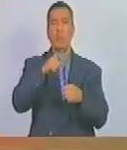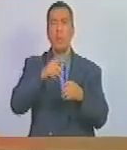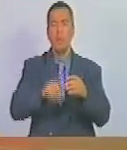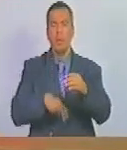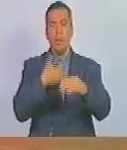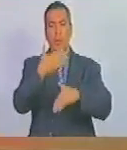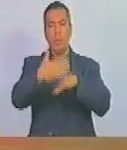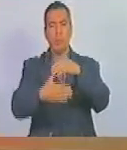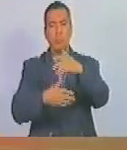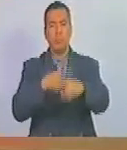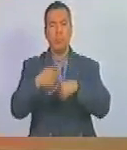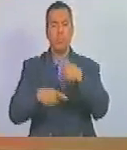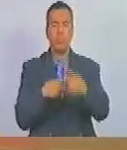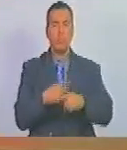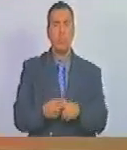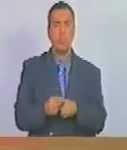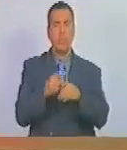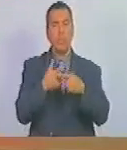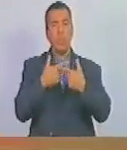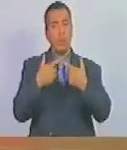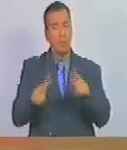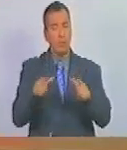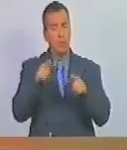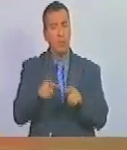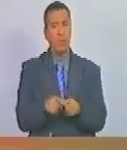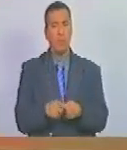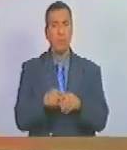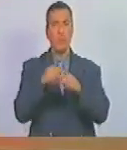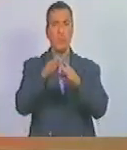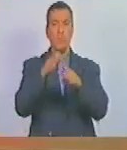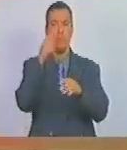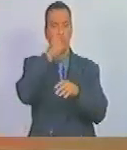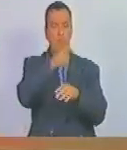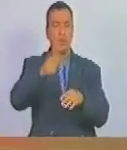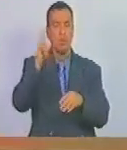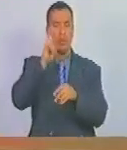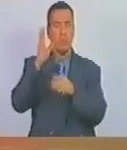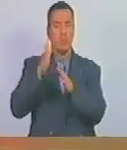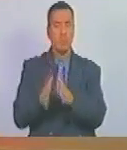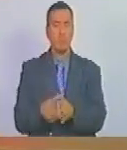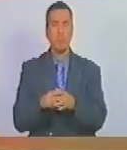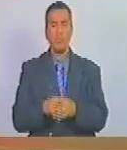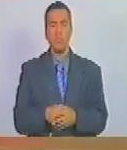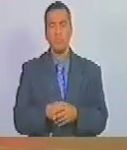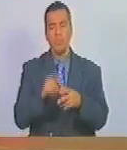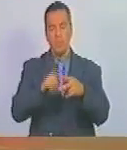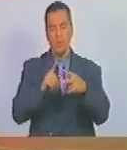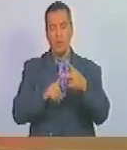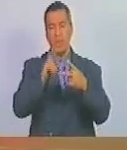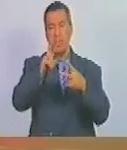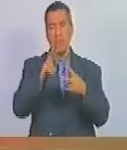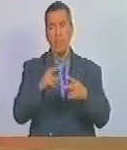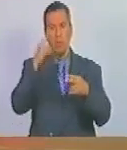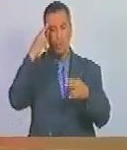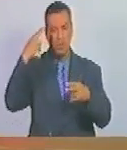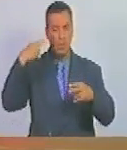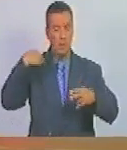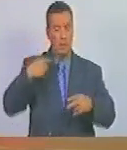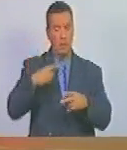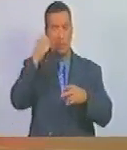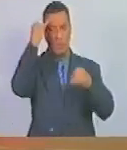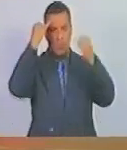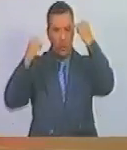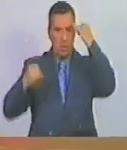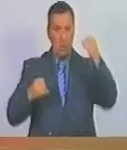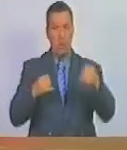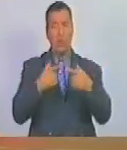avanzar en el proceso de independencia, soberanía y libertad del pueblo venezolano. Segundo, honrar los ideales